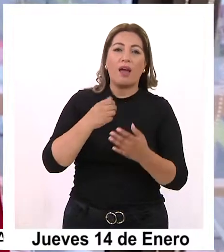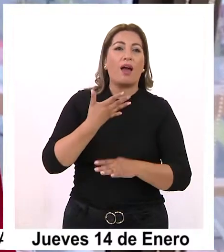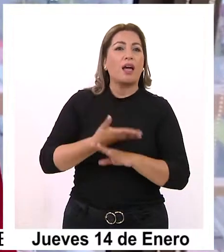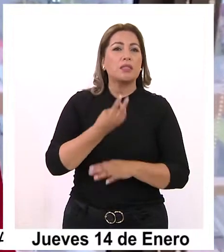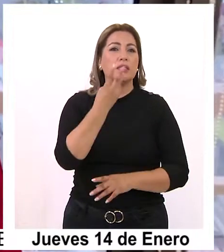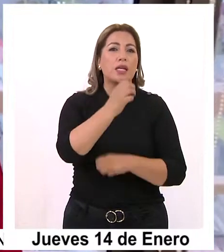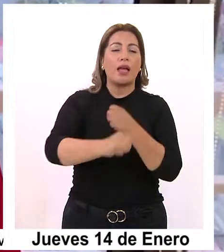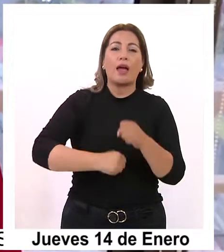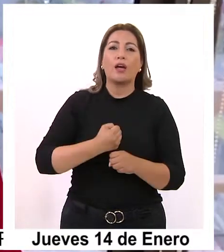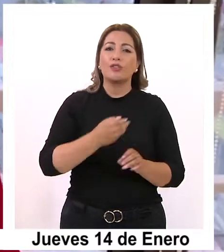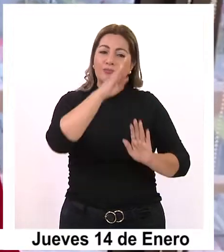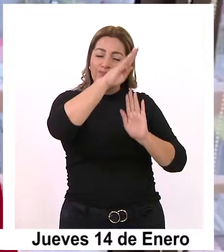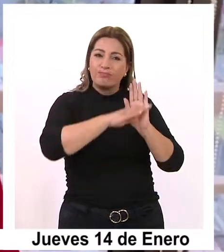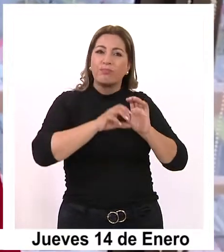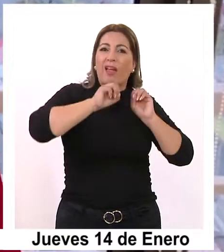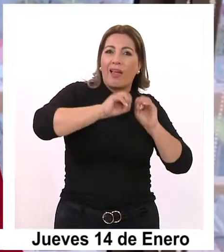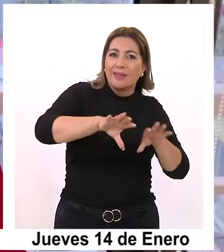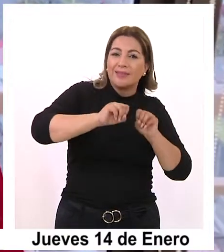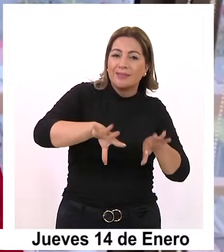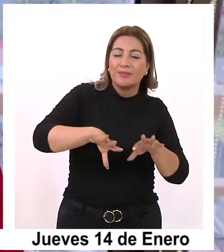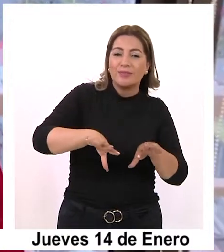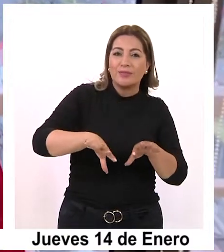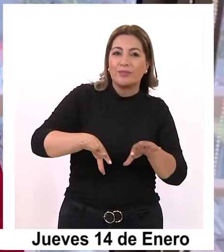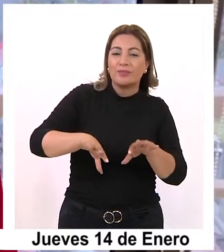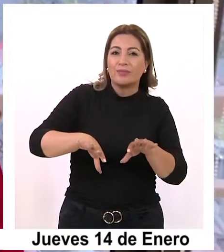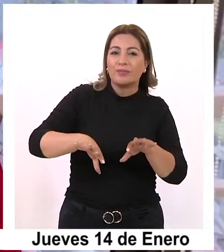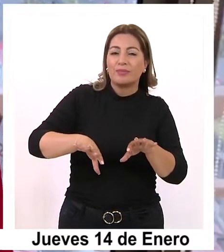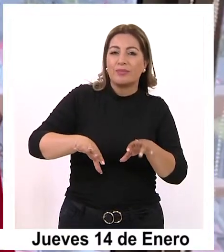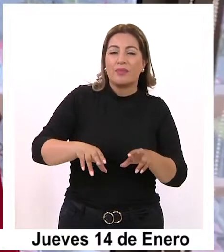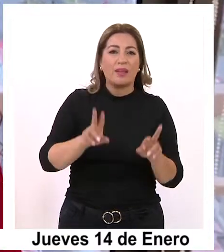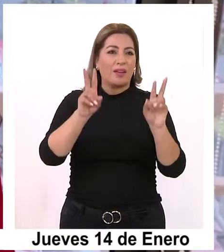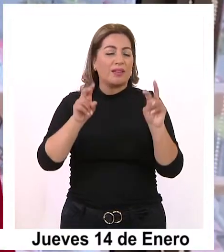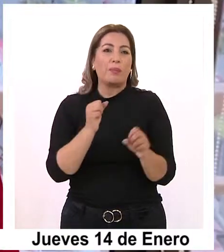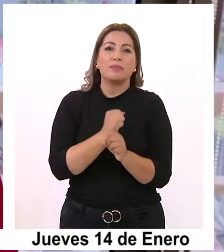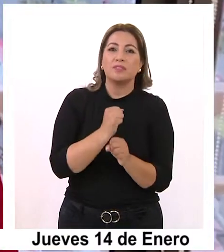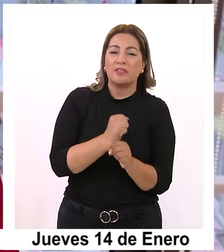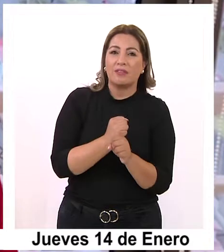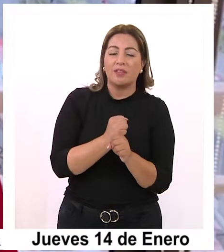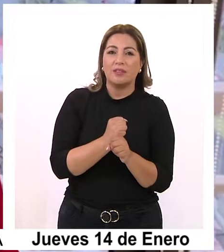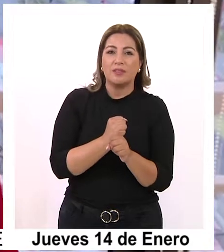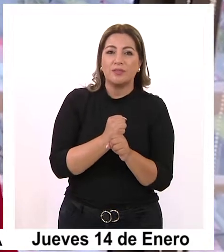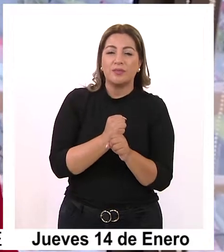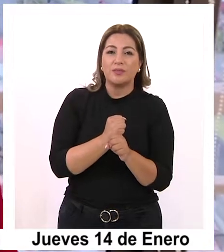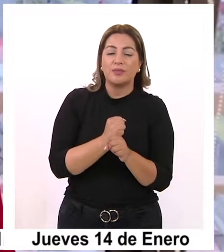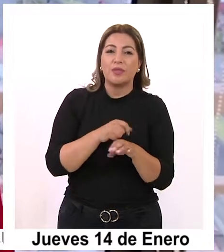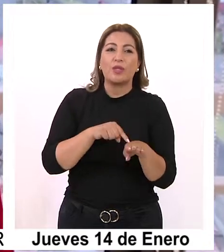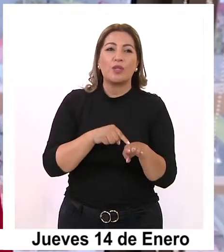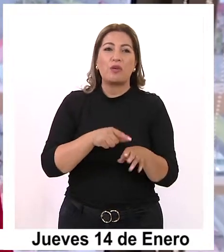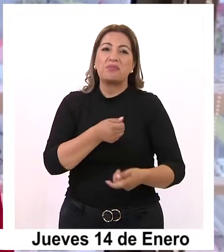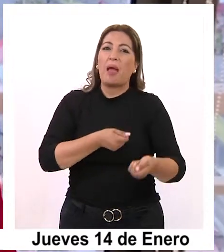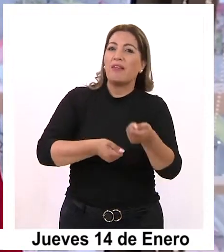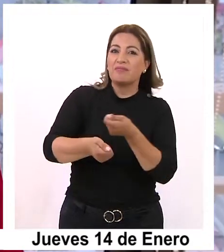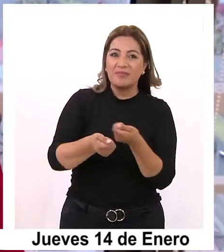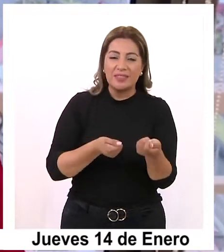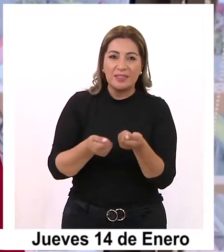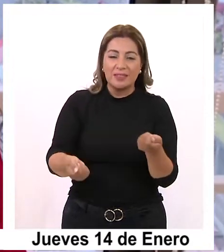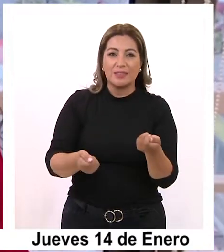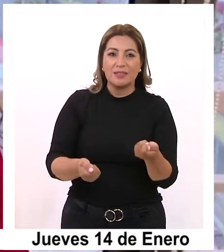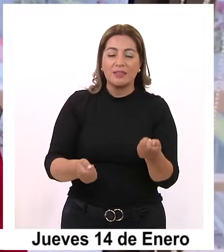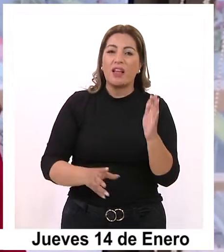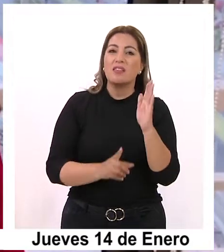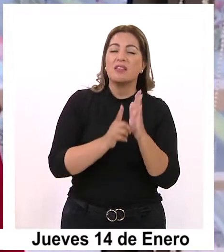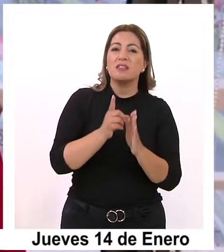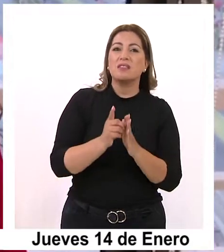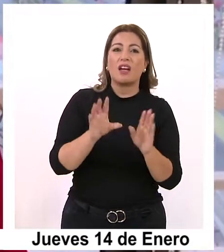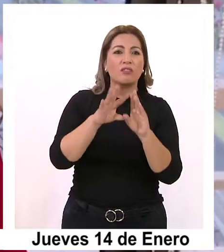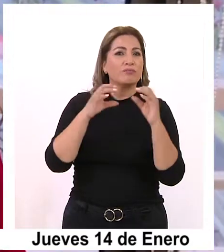tres años de este programa capacitación y en el rubro, en técnicas de comercialización, en lo que es desarrollo